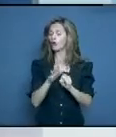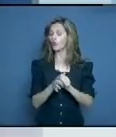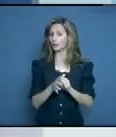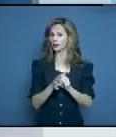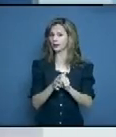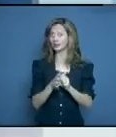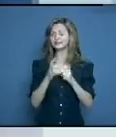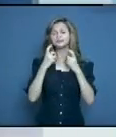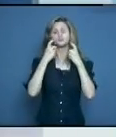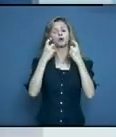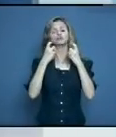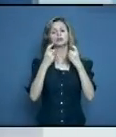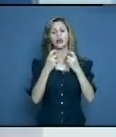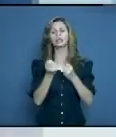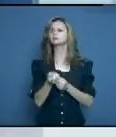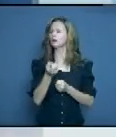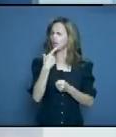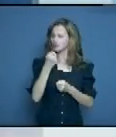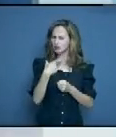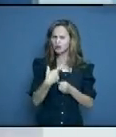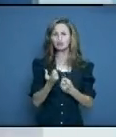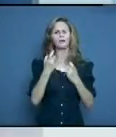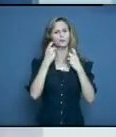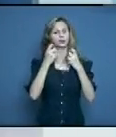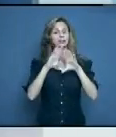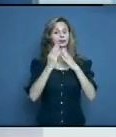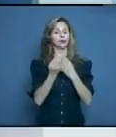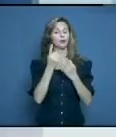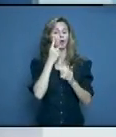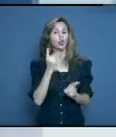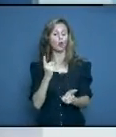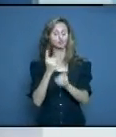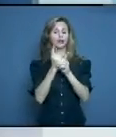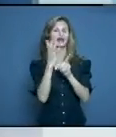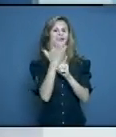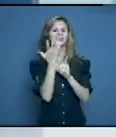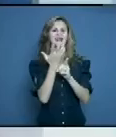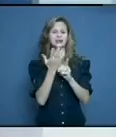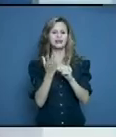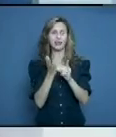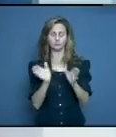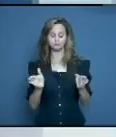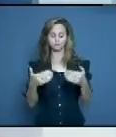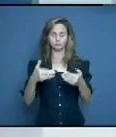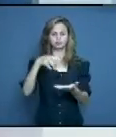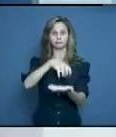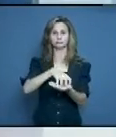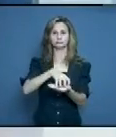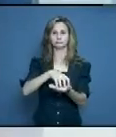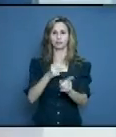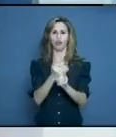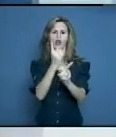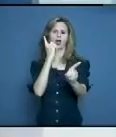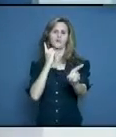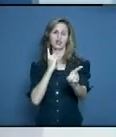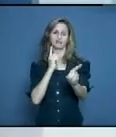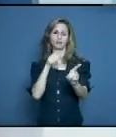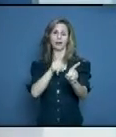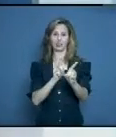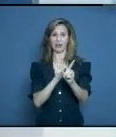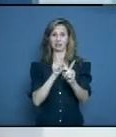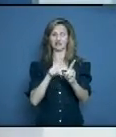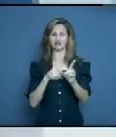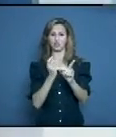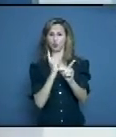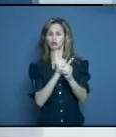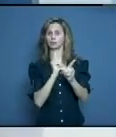o sea, el tratamiento vale y tiene importancia, pero es encontrar, cuarentenar a los contactos para que esos contactos no me sigan diseminando.